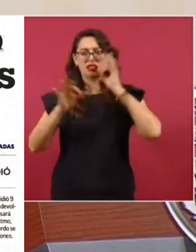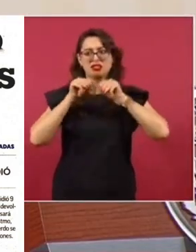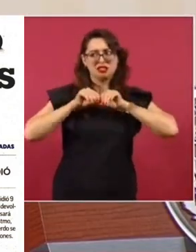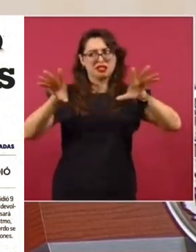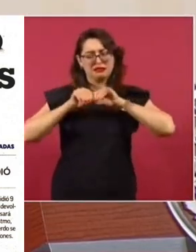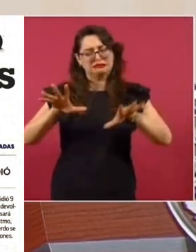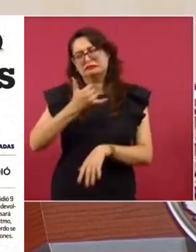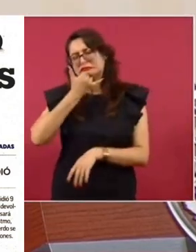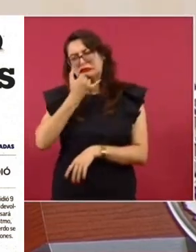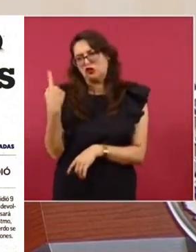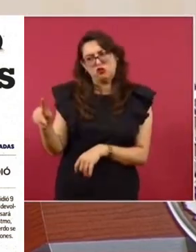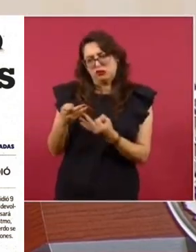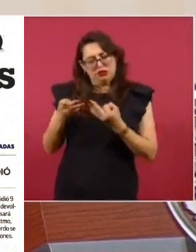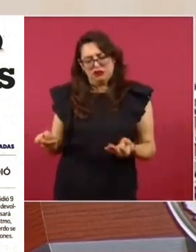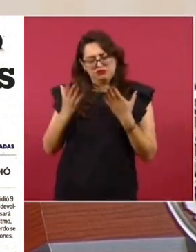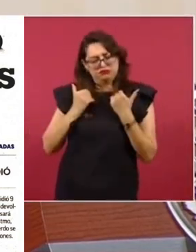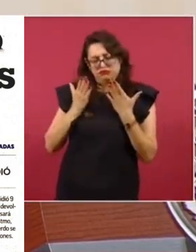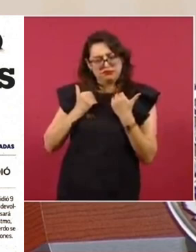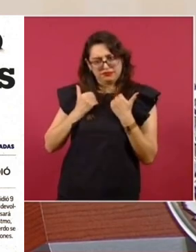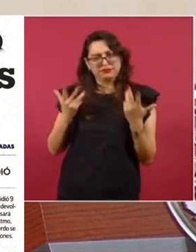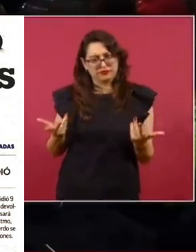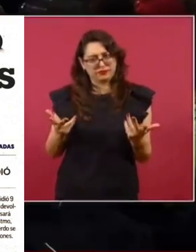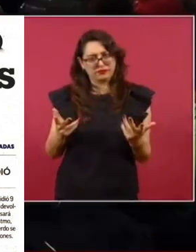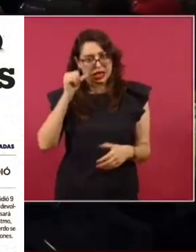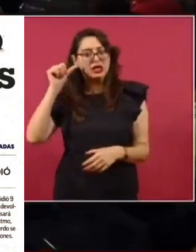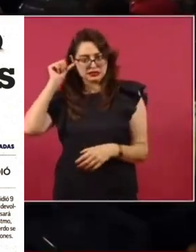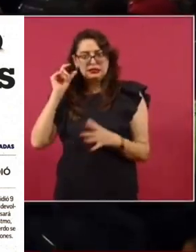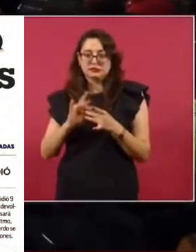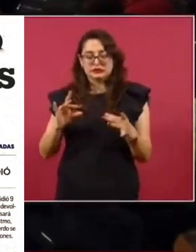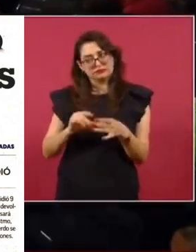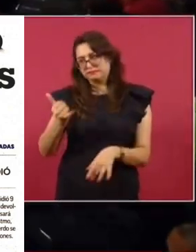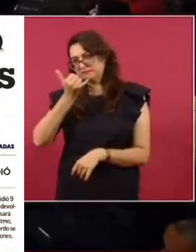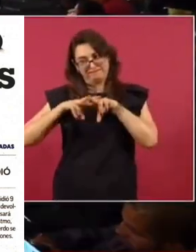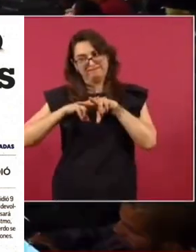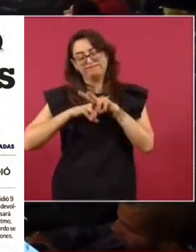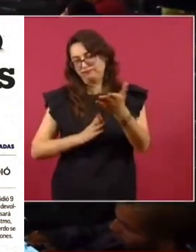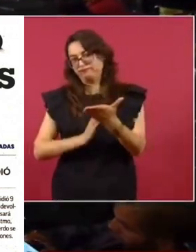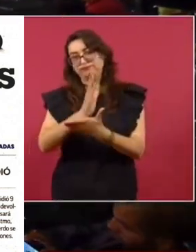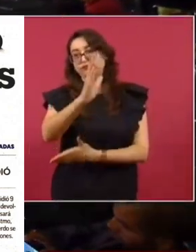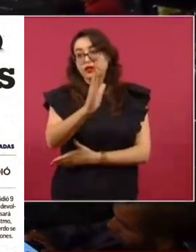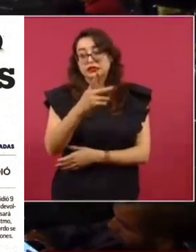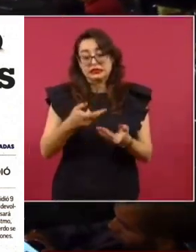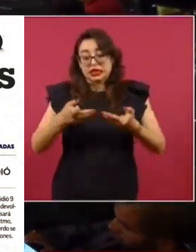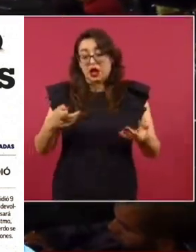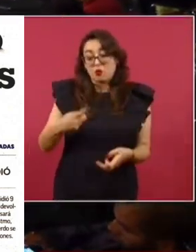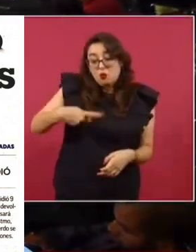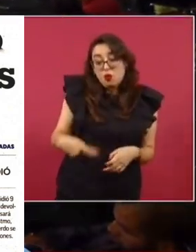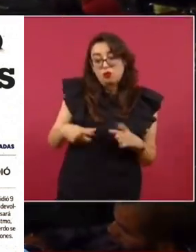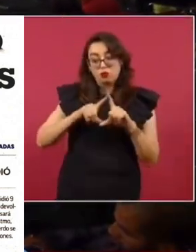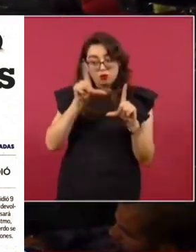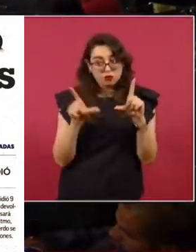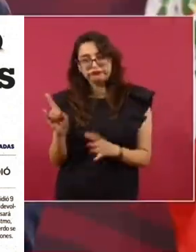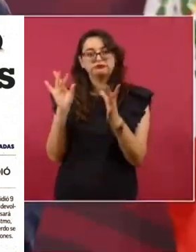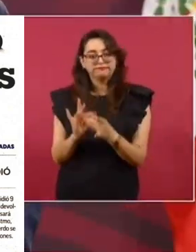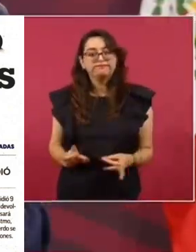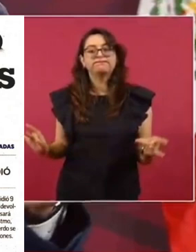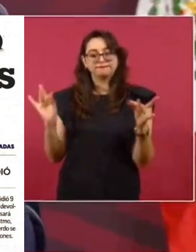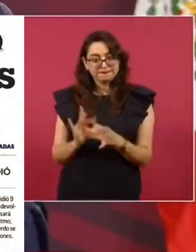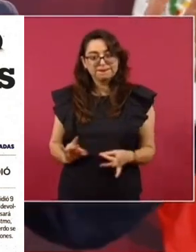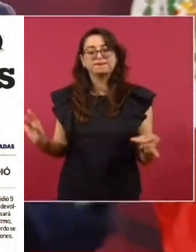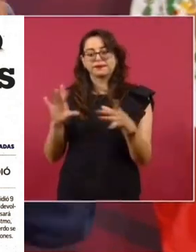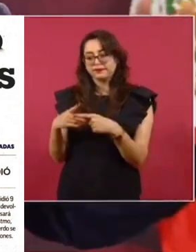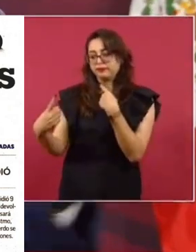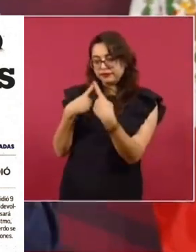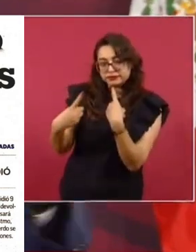Bueno, ya expliqué ayer por qué razón fue que tomamos esta decisión. Y desde luego que se mantienen las pláticas. Pero